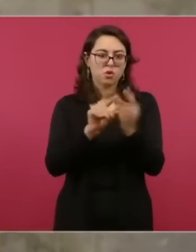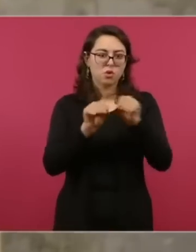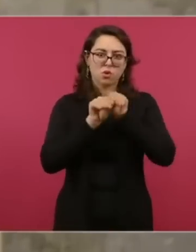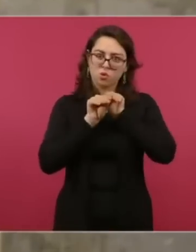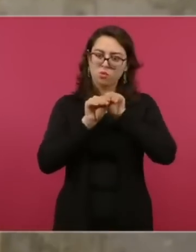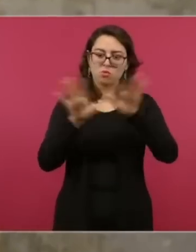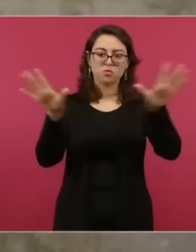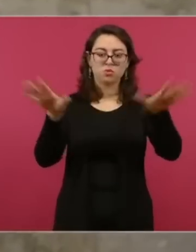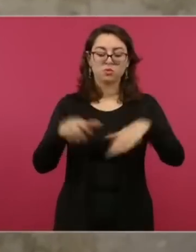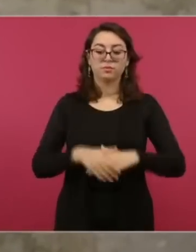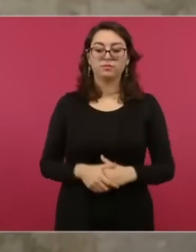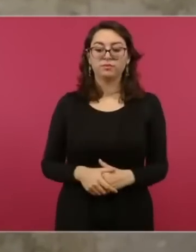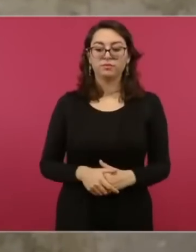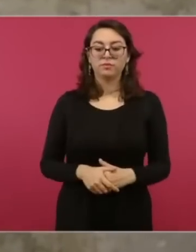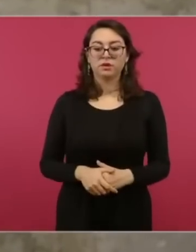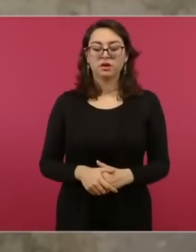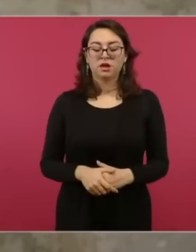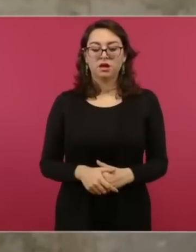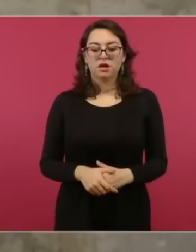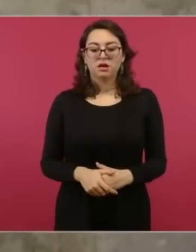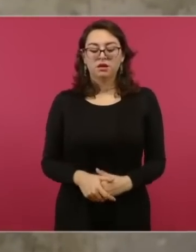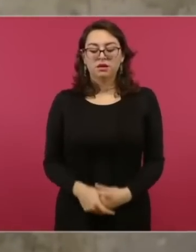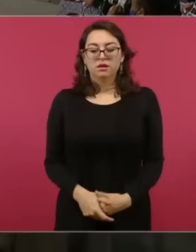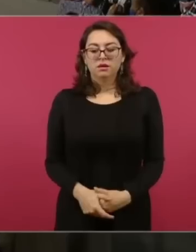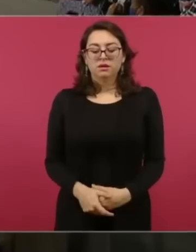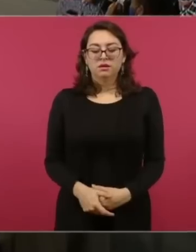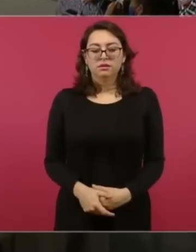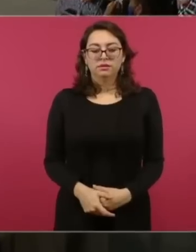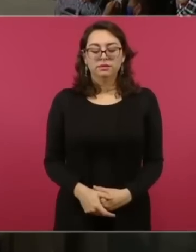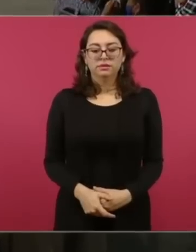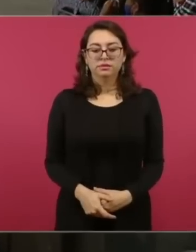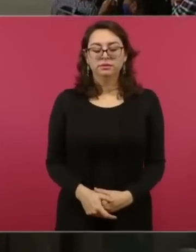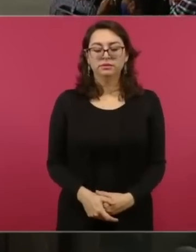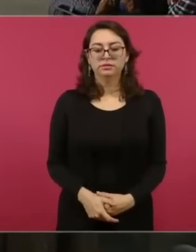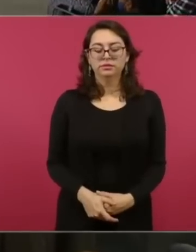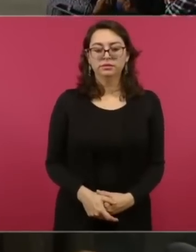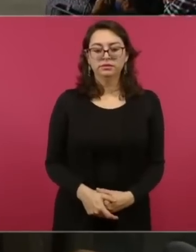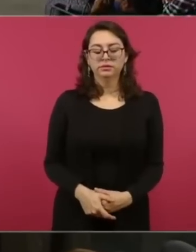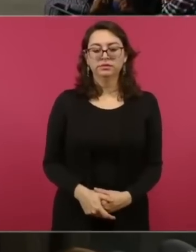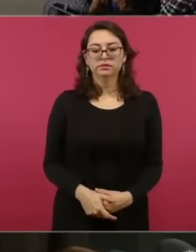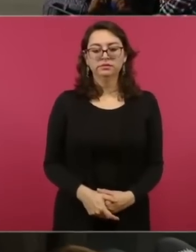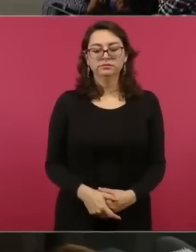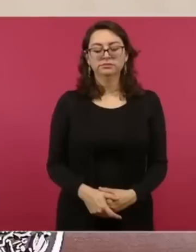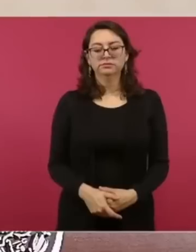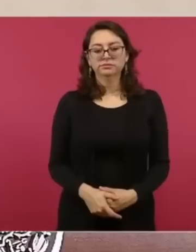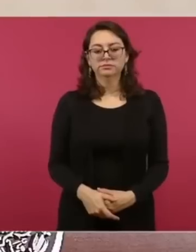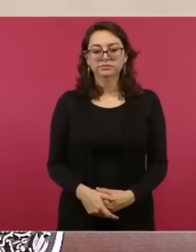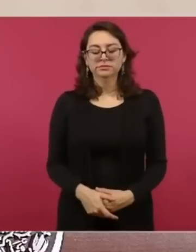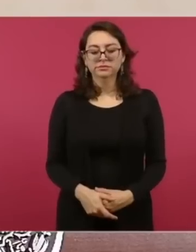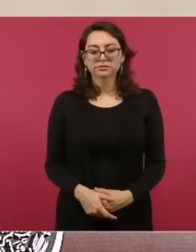Sí, porque se equivocó el gran filósofo